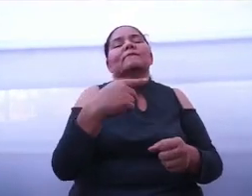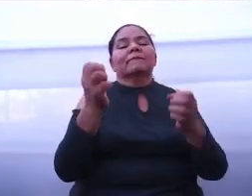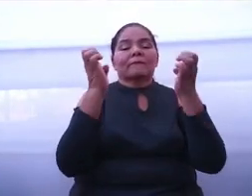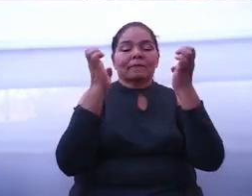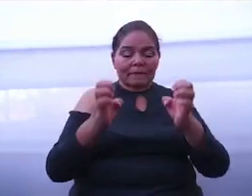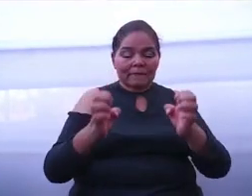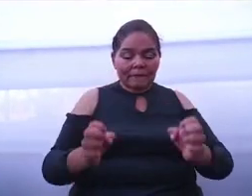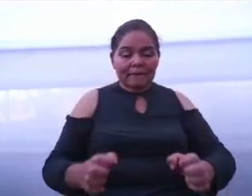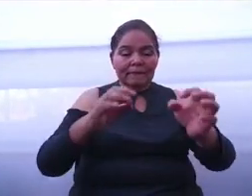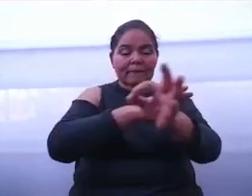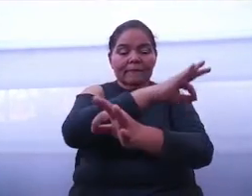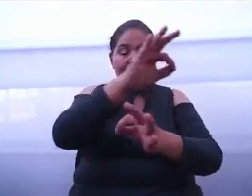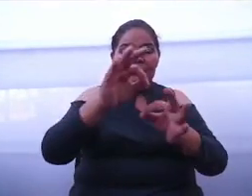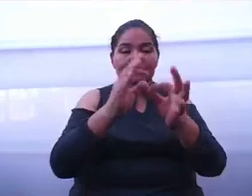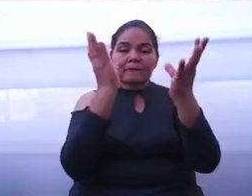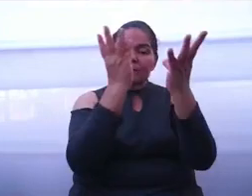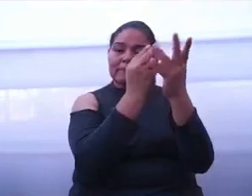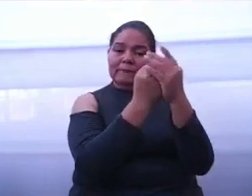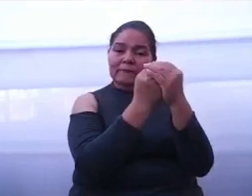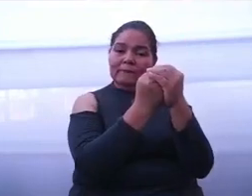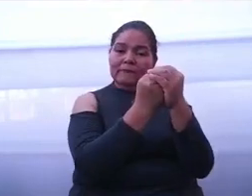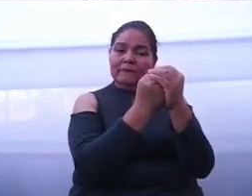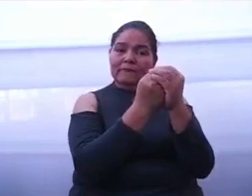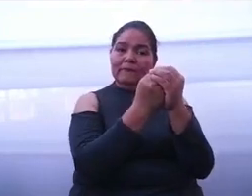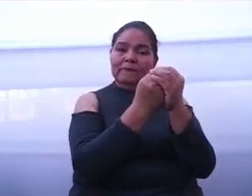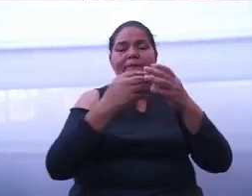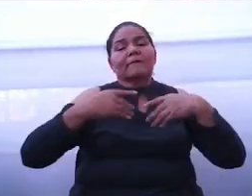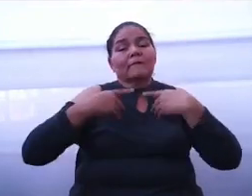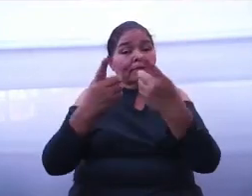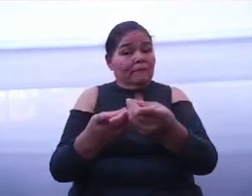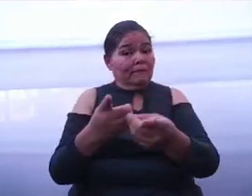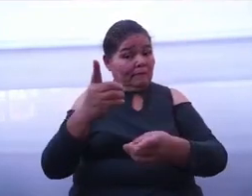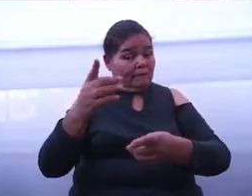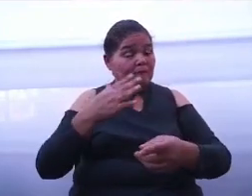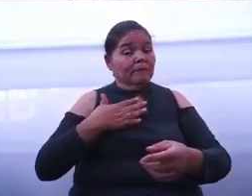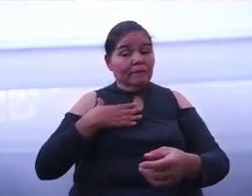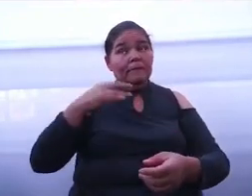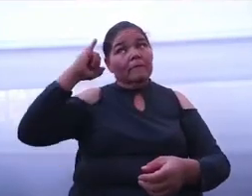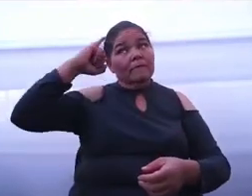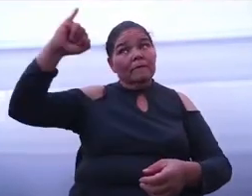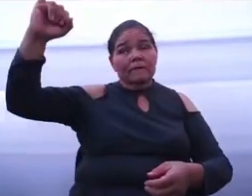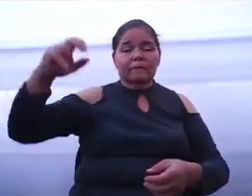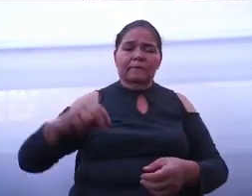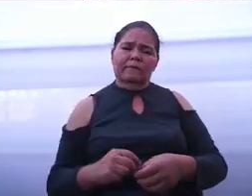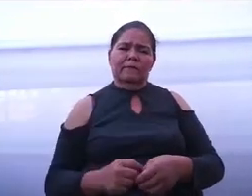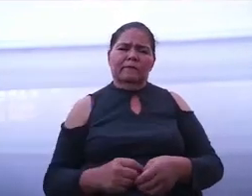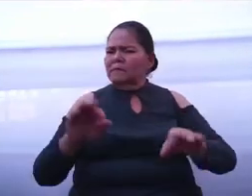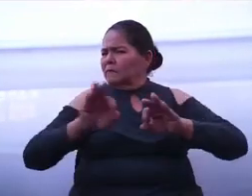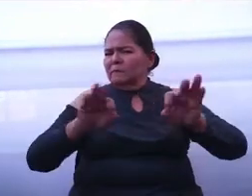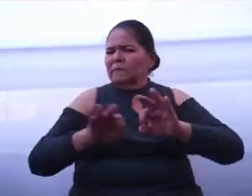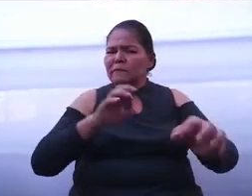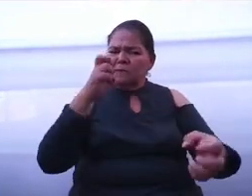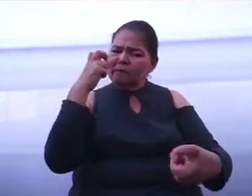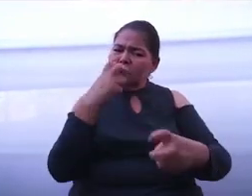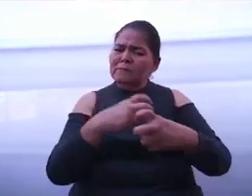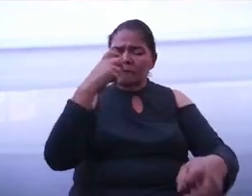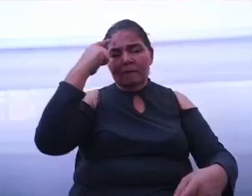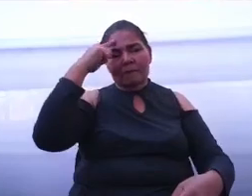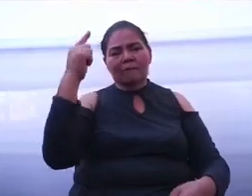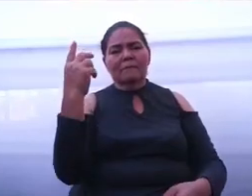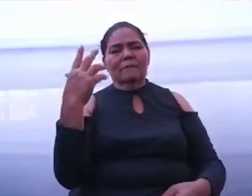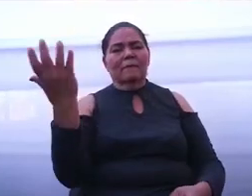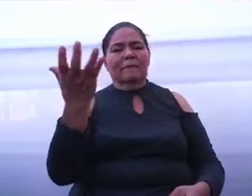unidos, confiar en este proyecto y trabajar muy duro para lograr